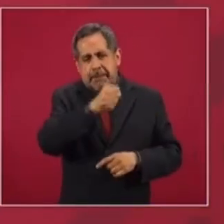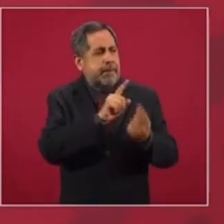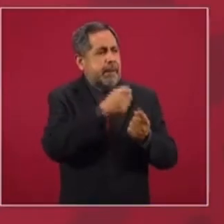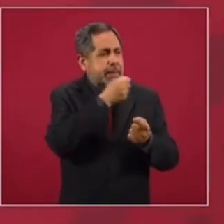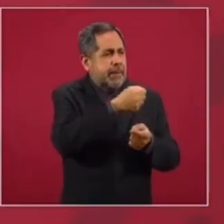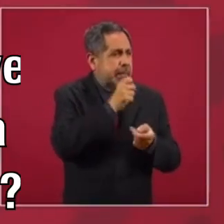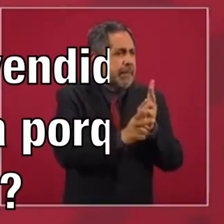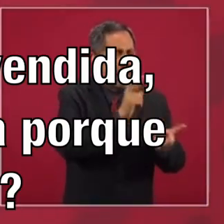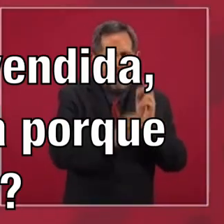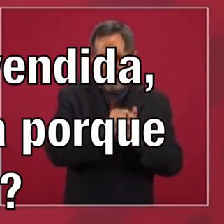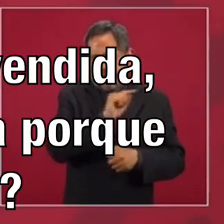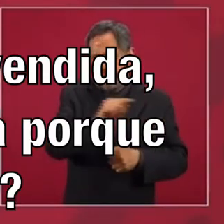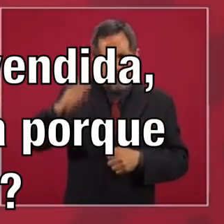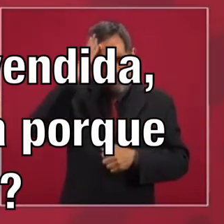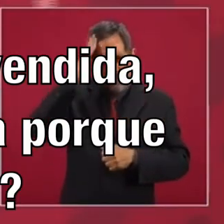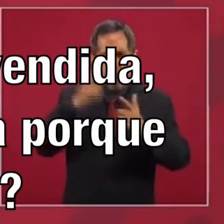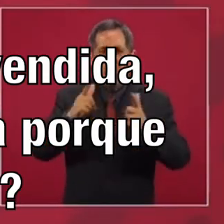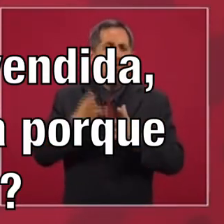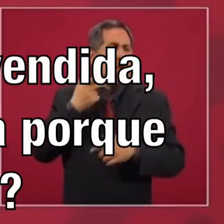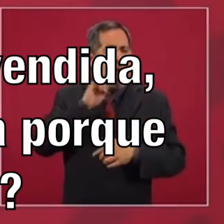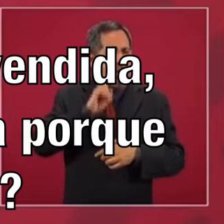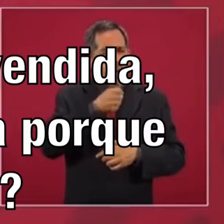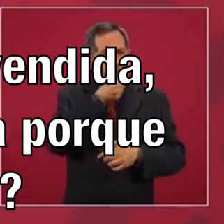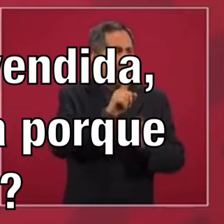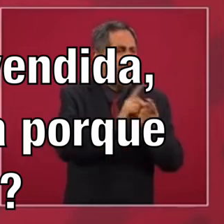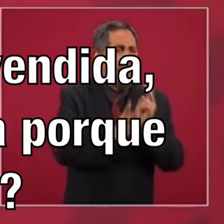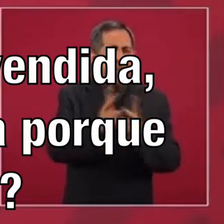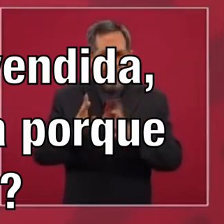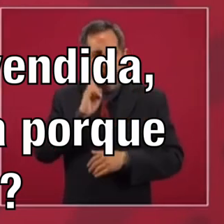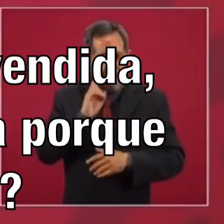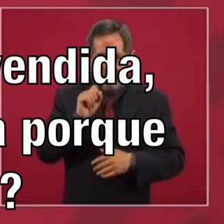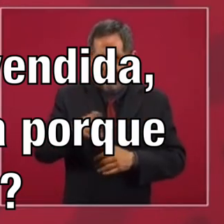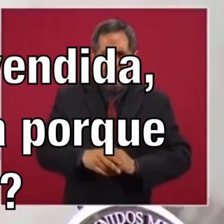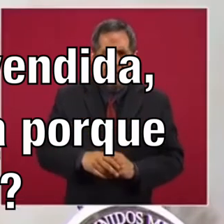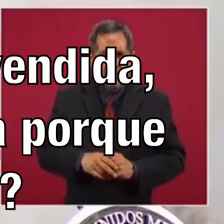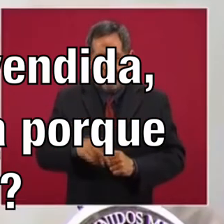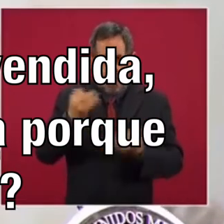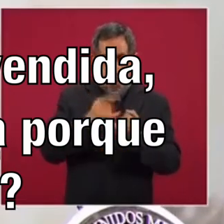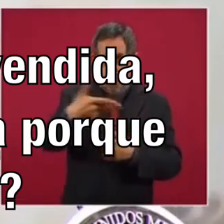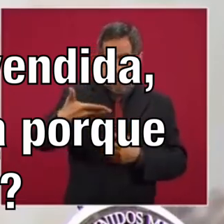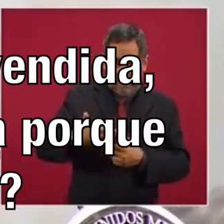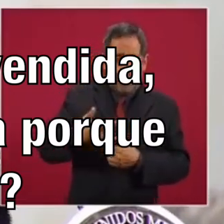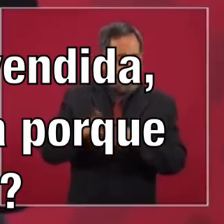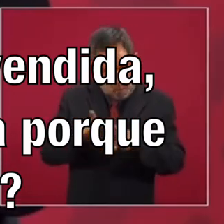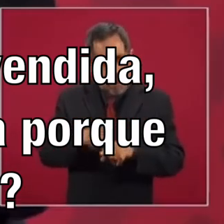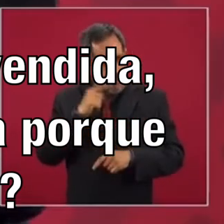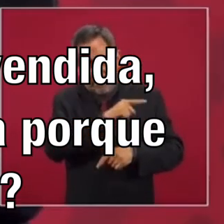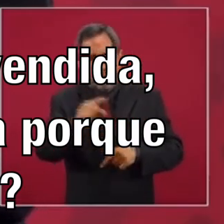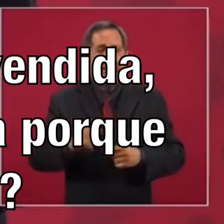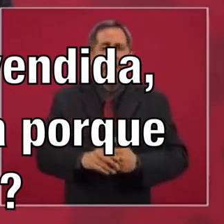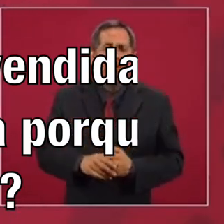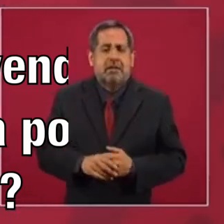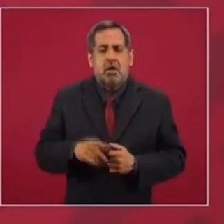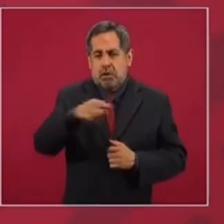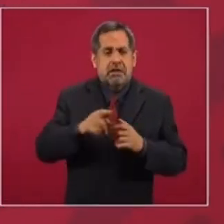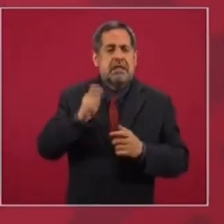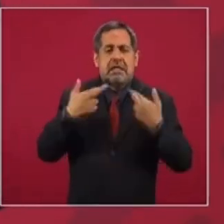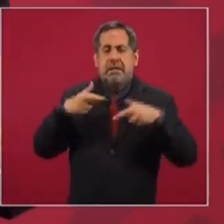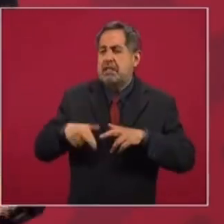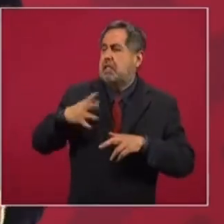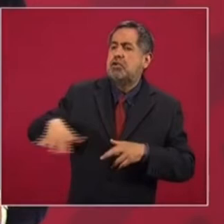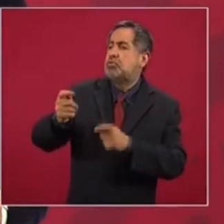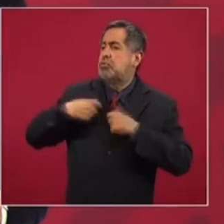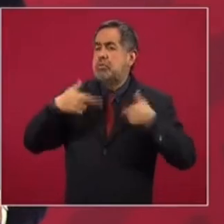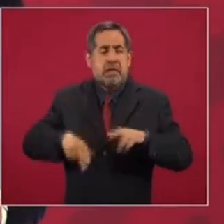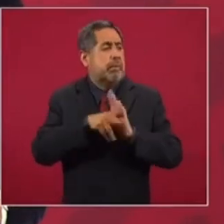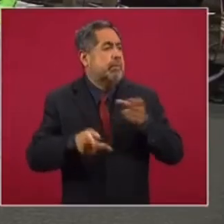a los dirigentes de los partidos y que así como tú lo estás planteando, ustedes como representantes de los